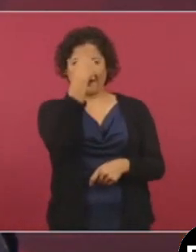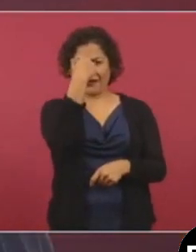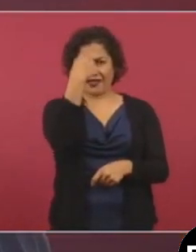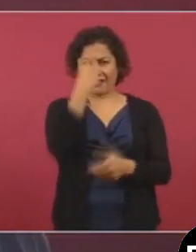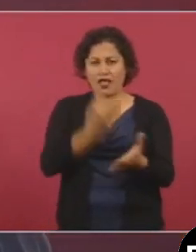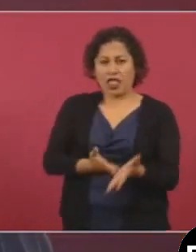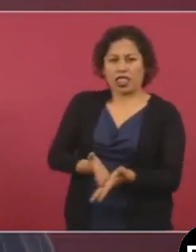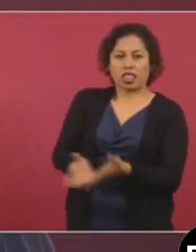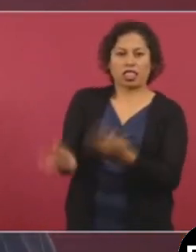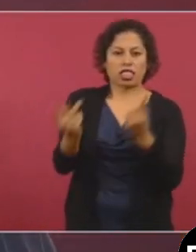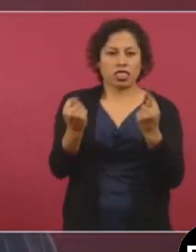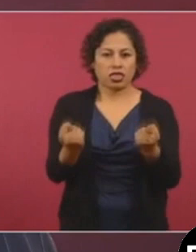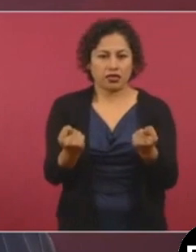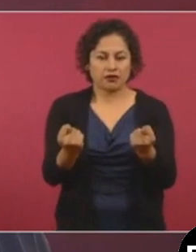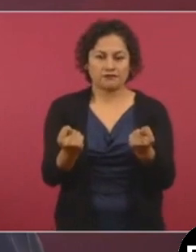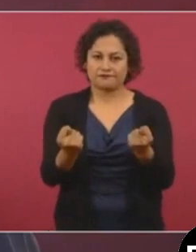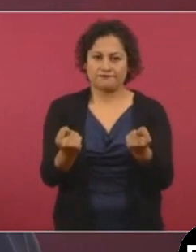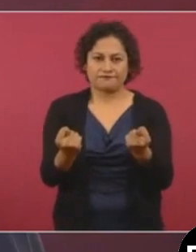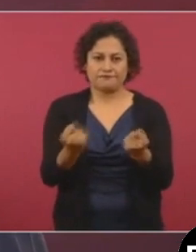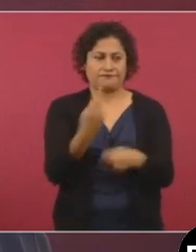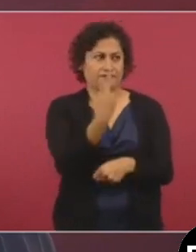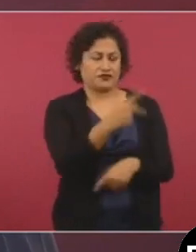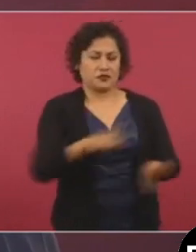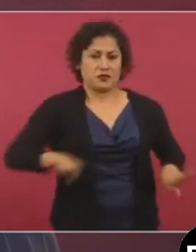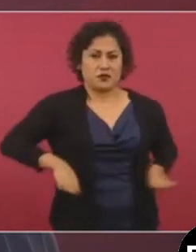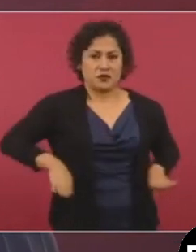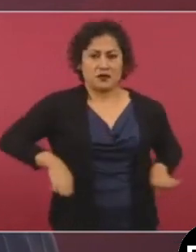prepotentes?